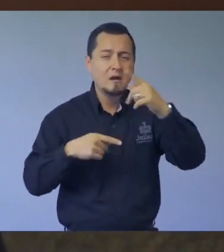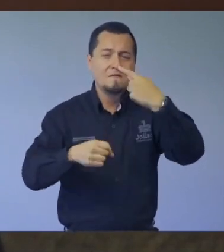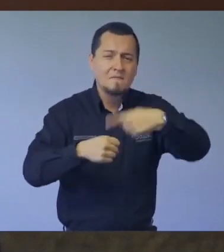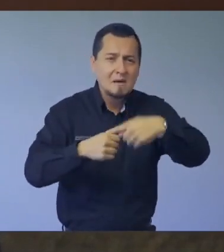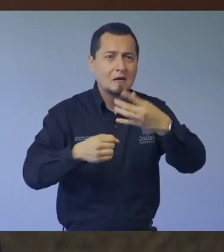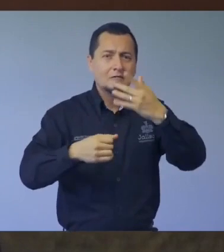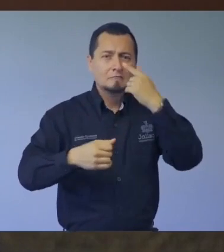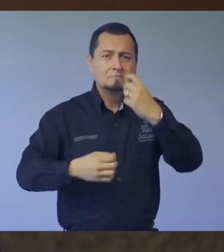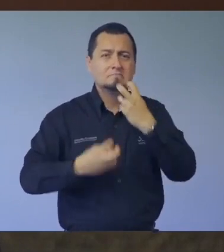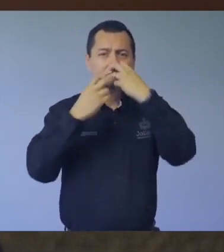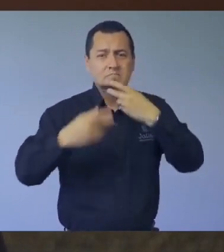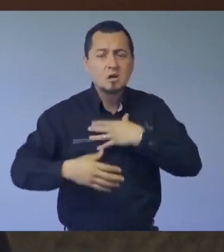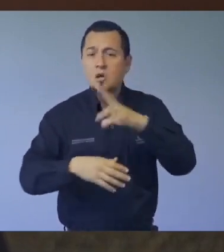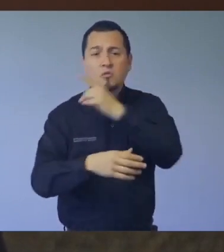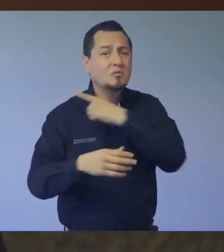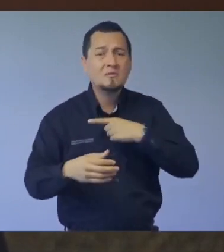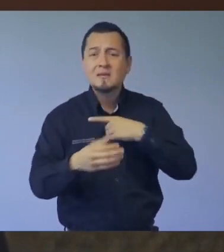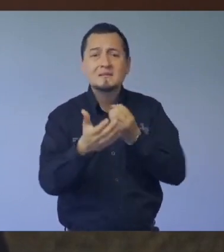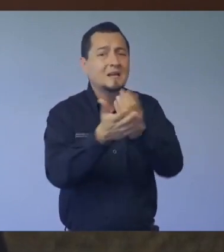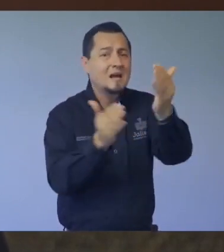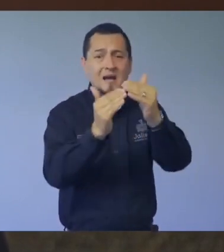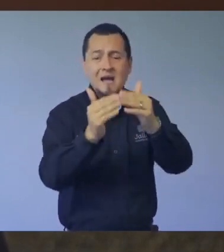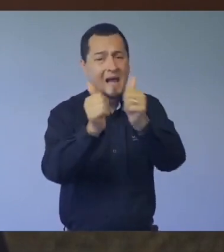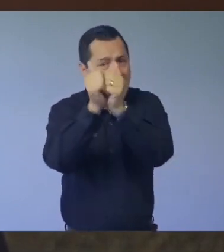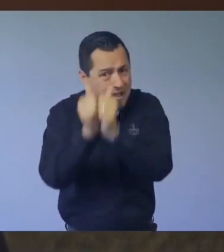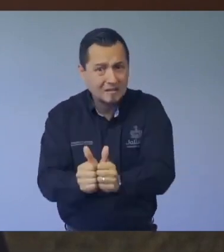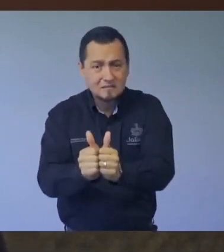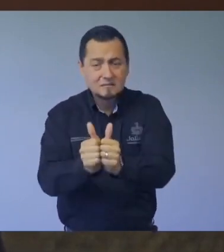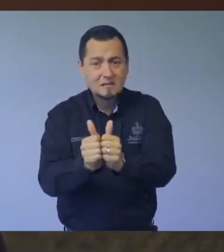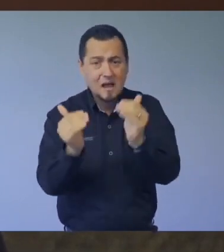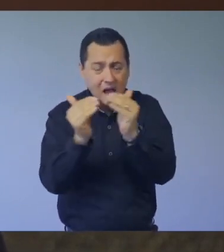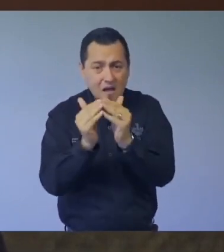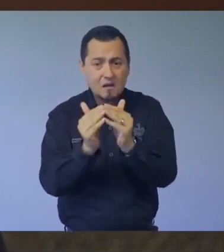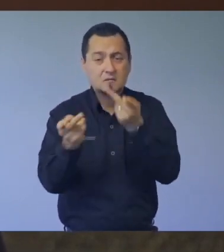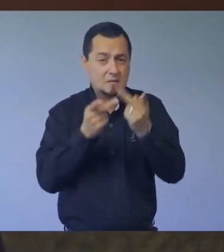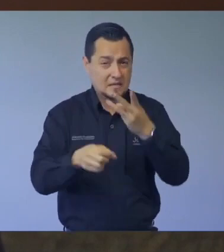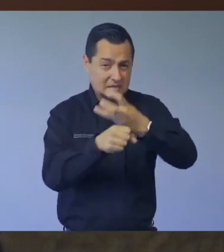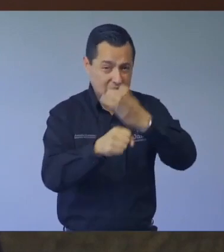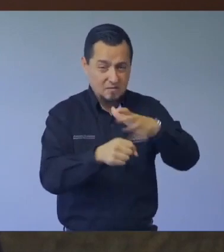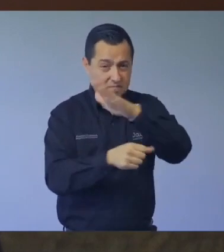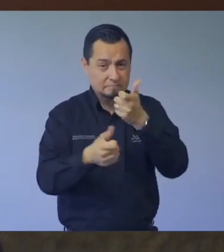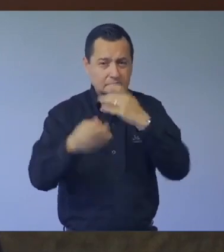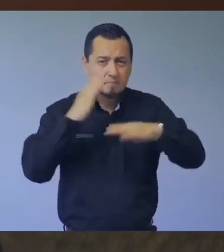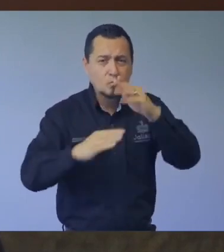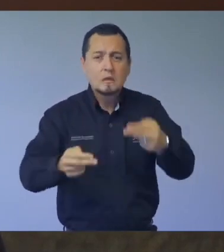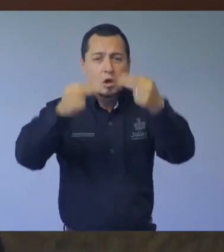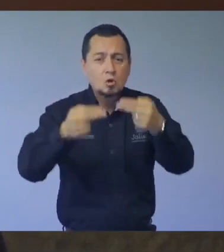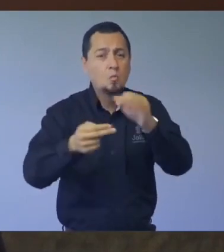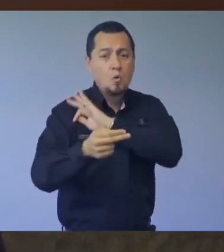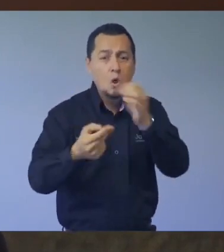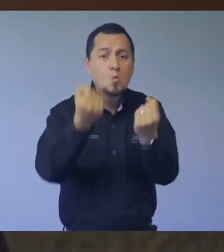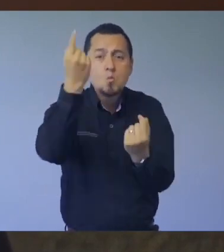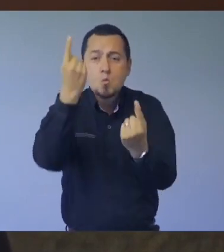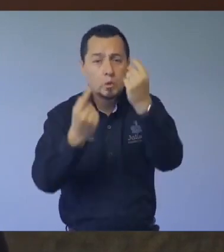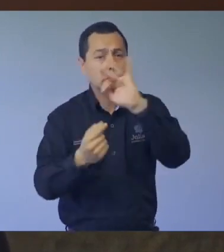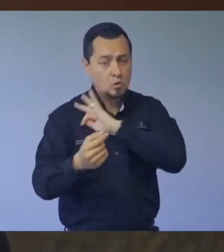síntomas de enfermedades respiratorias, no deben de salir de su casa. Tercero, solo pueden funcionar las actividades económicas definidas como